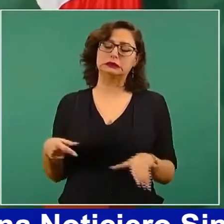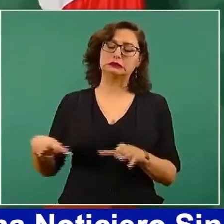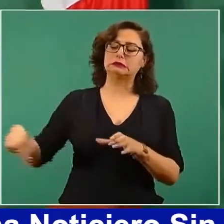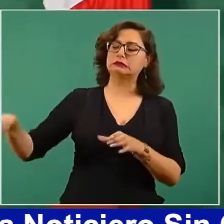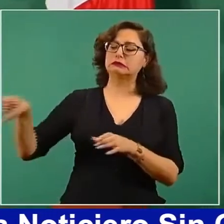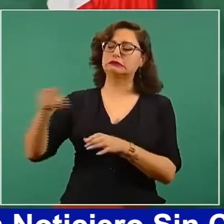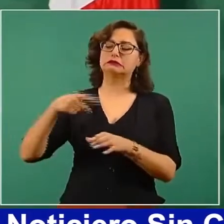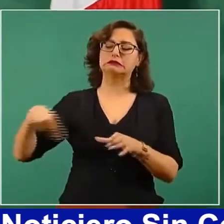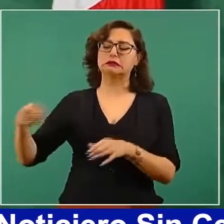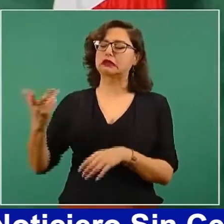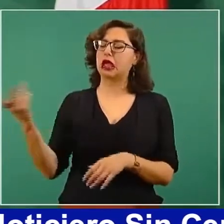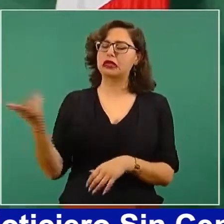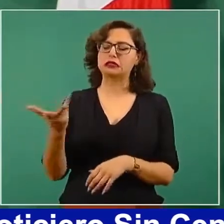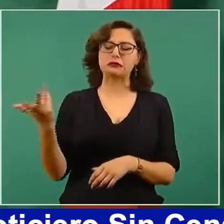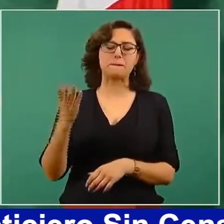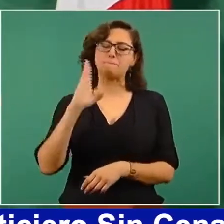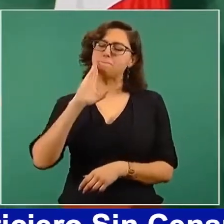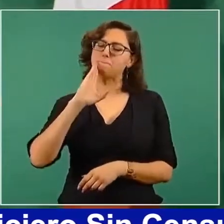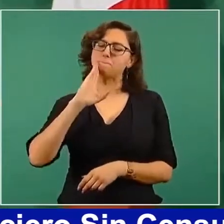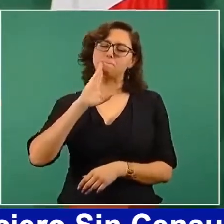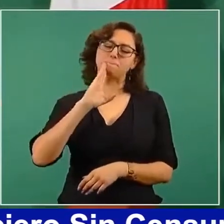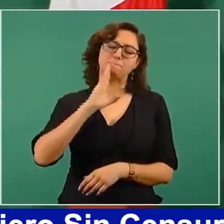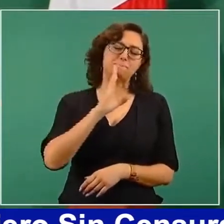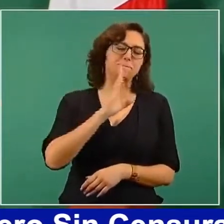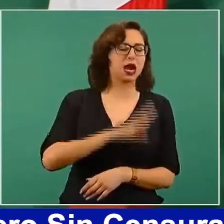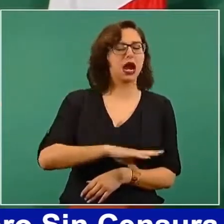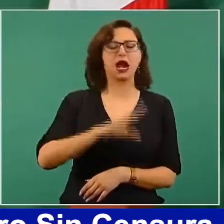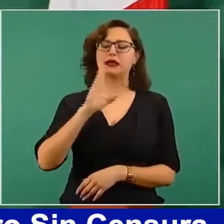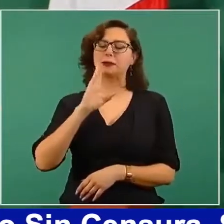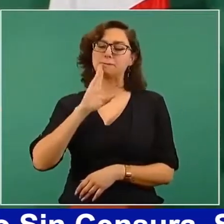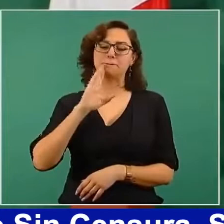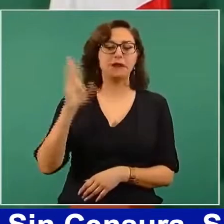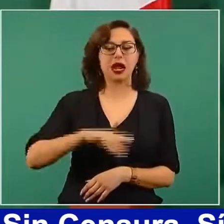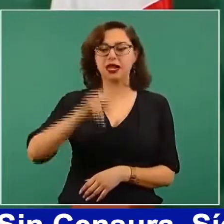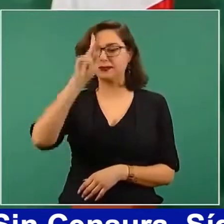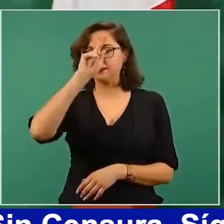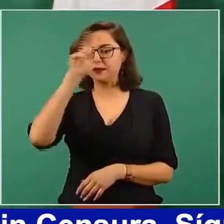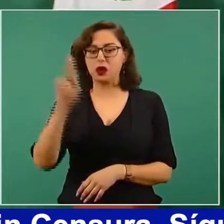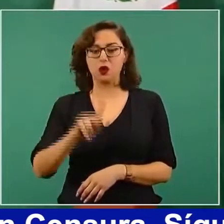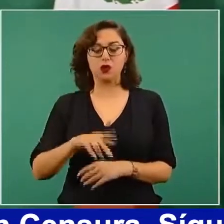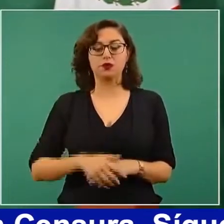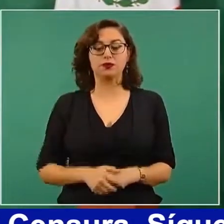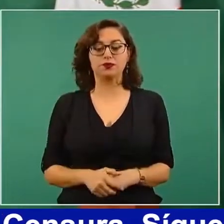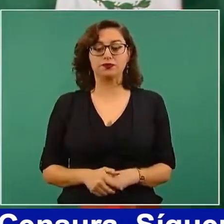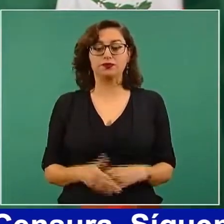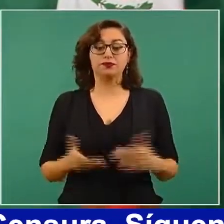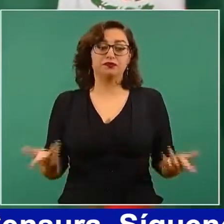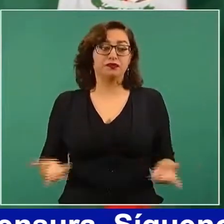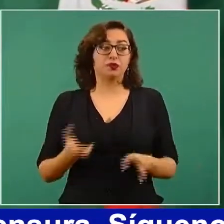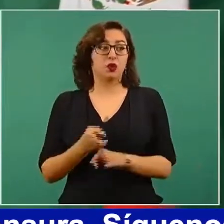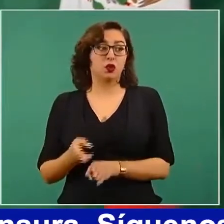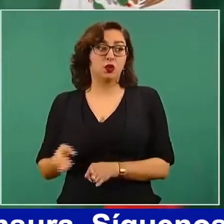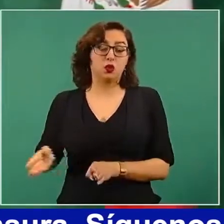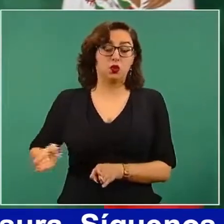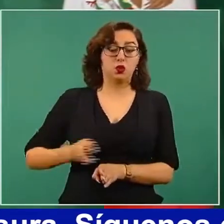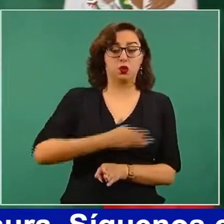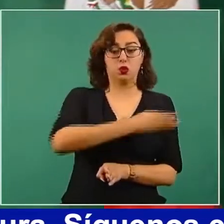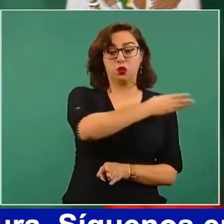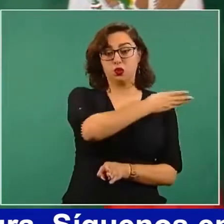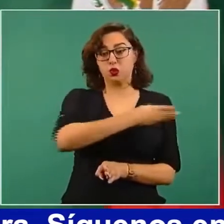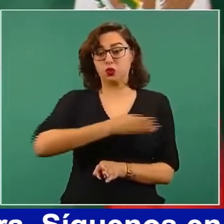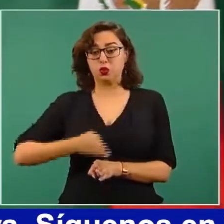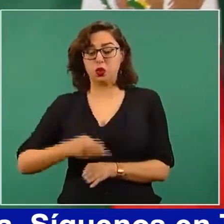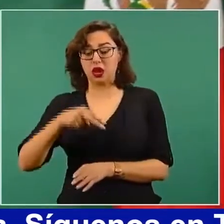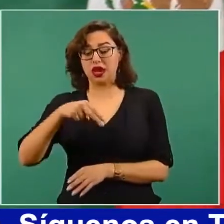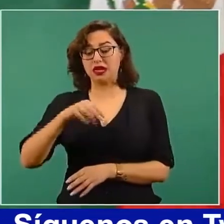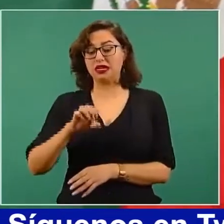Vivimos un periodo que nosotros llamamos neoliberal, en donde